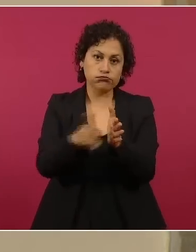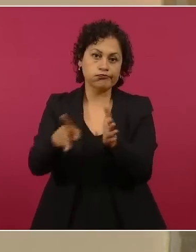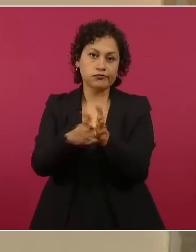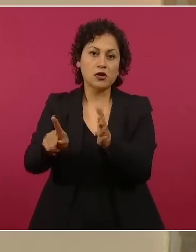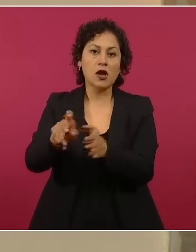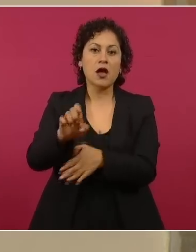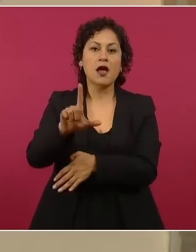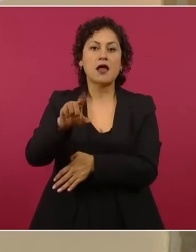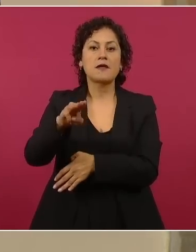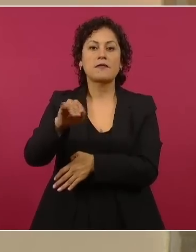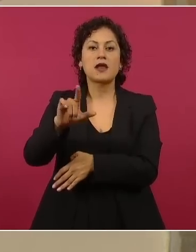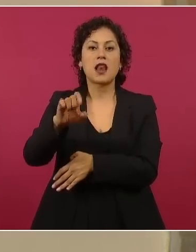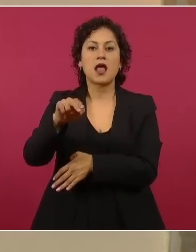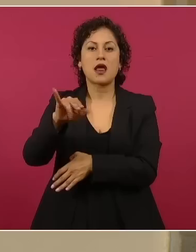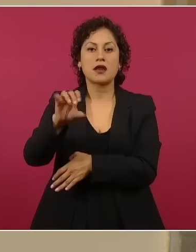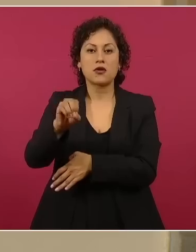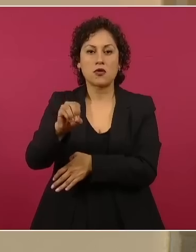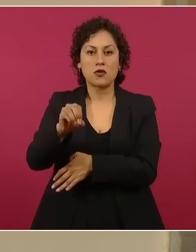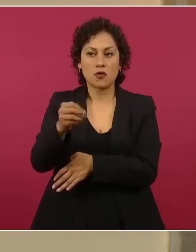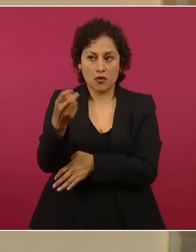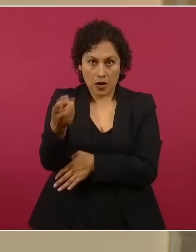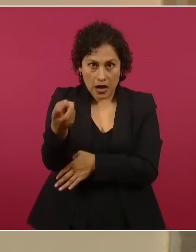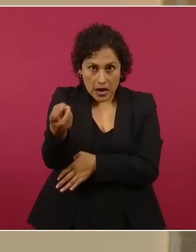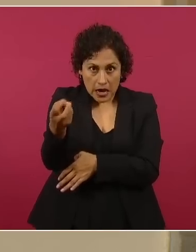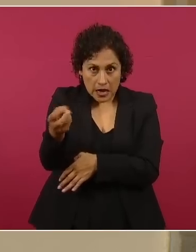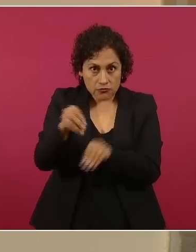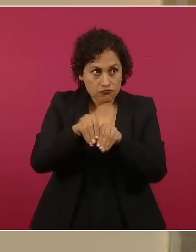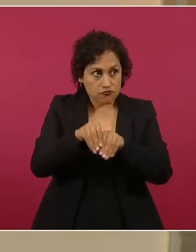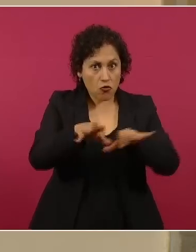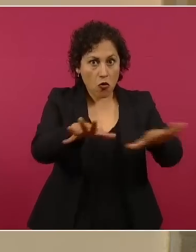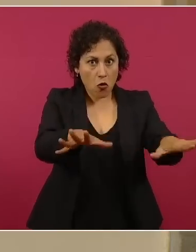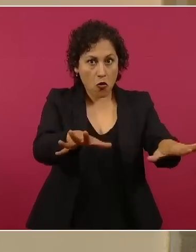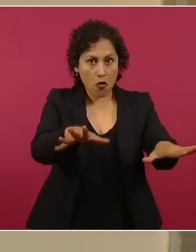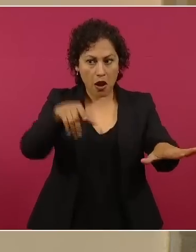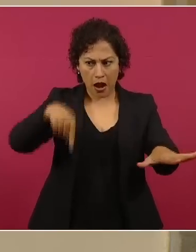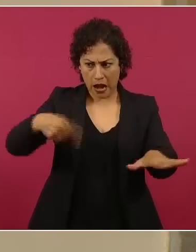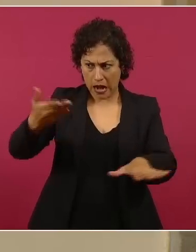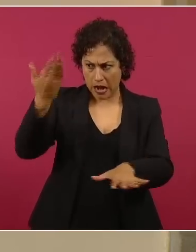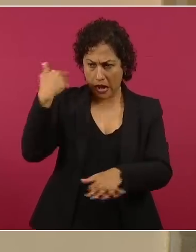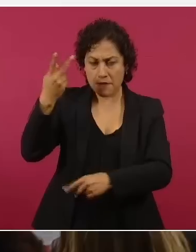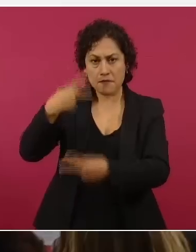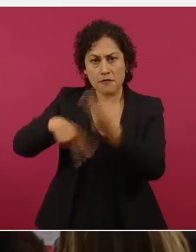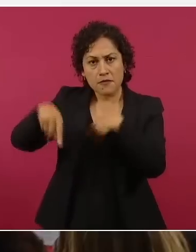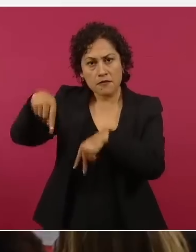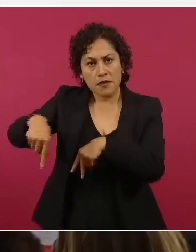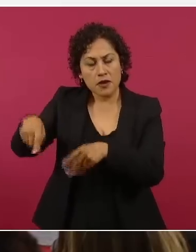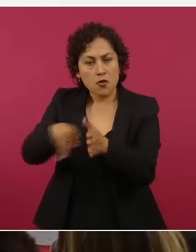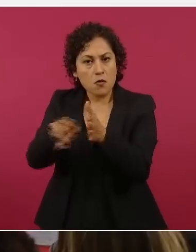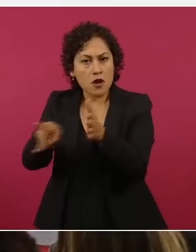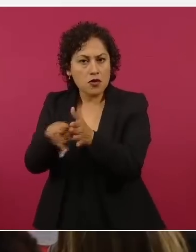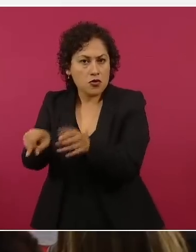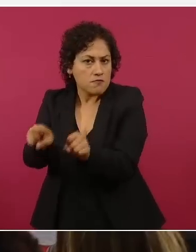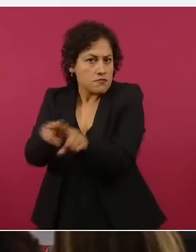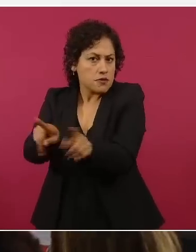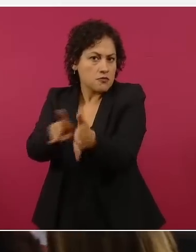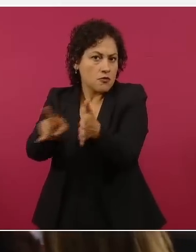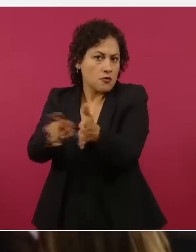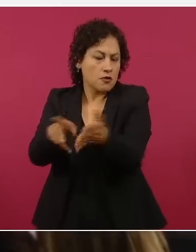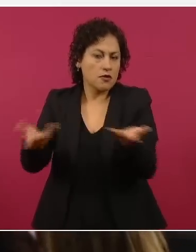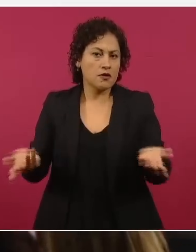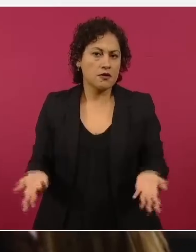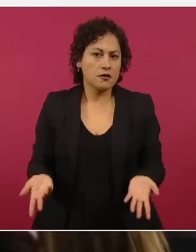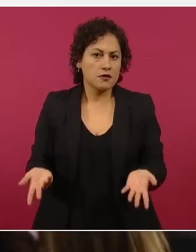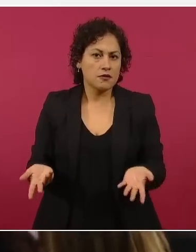esto. Aquí estaba el periodista de Milenio. Es más, hace unos días se anunció